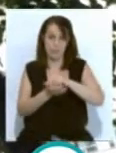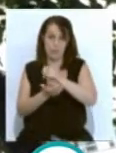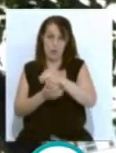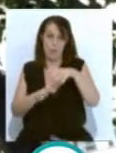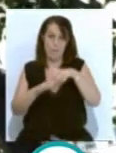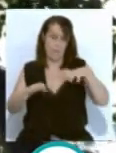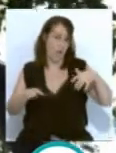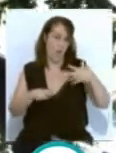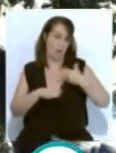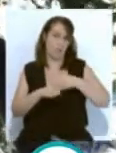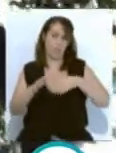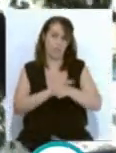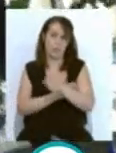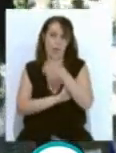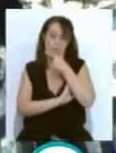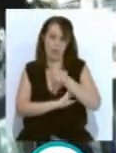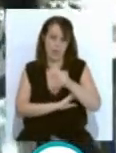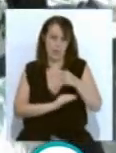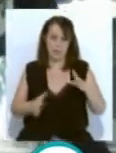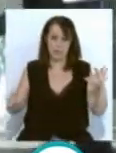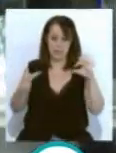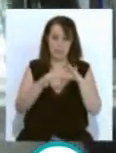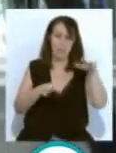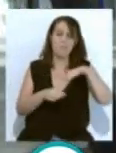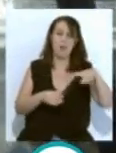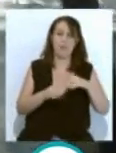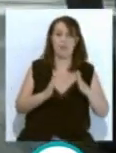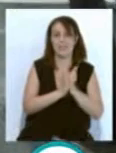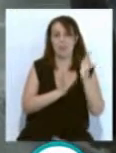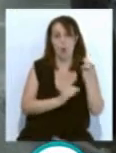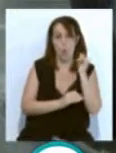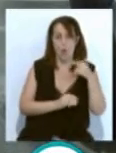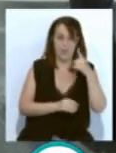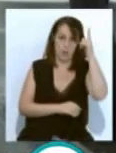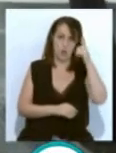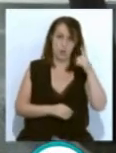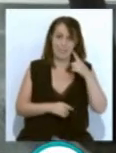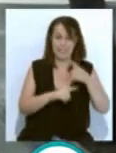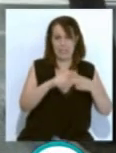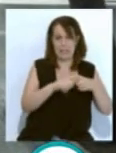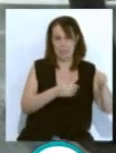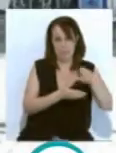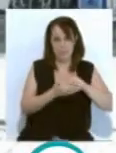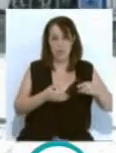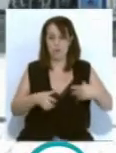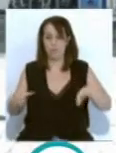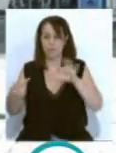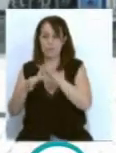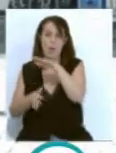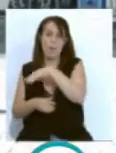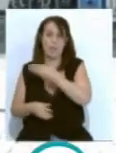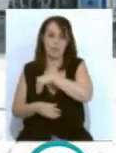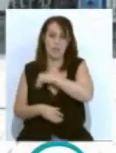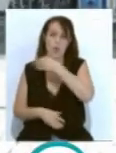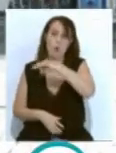mayor accesibilidad. Unirá, de esta forma, la plaza de San Juan de Dios semipeatonal con la plaza de España, que será de uso